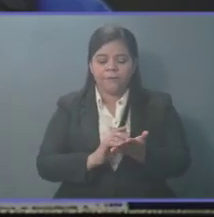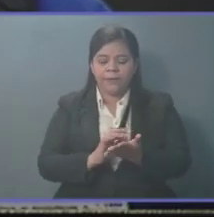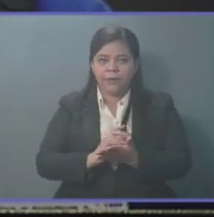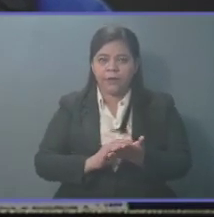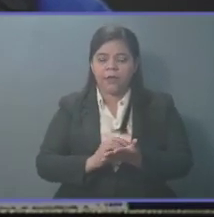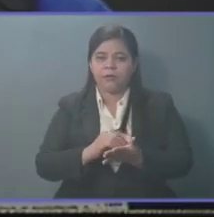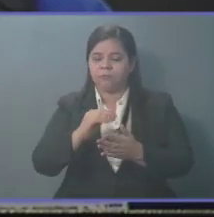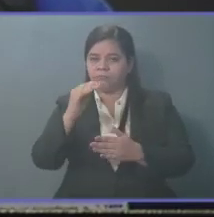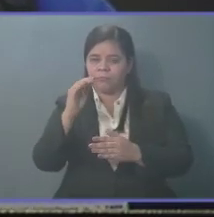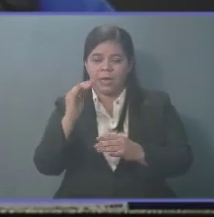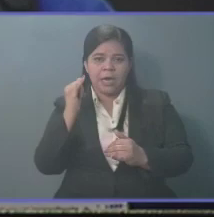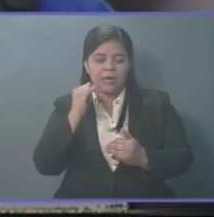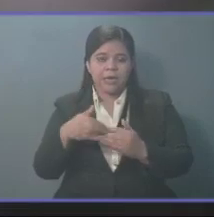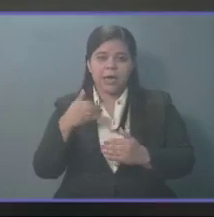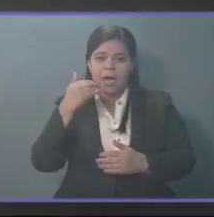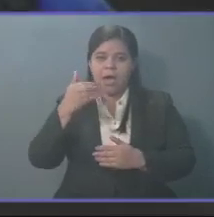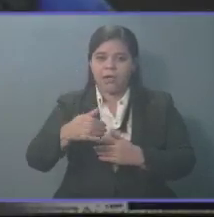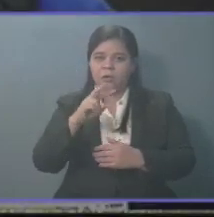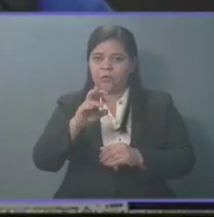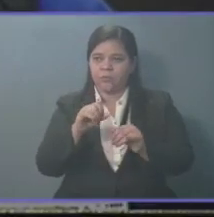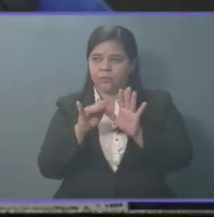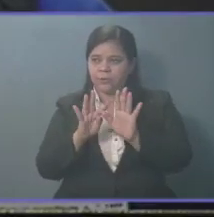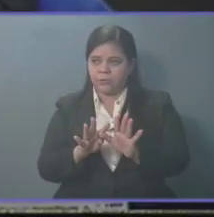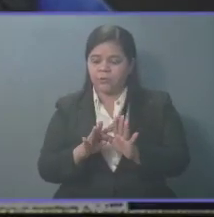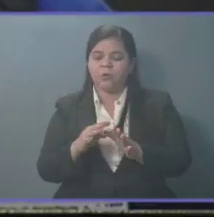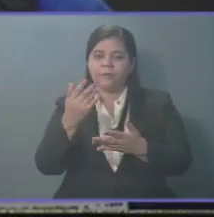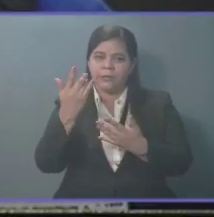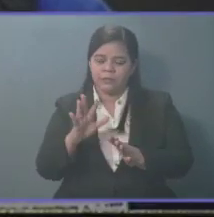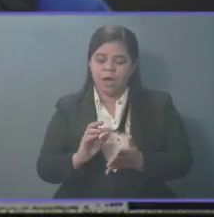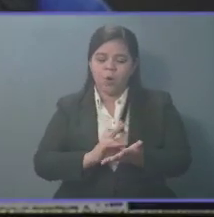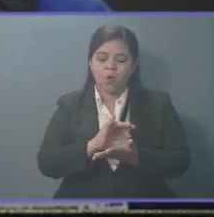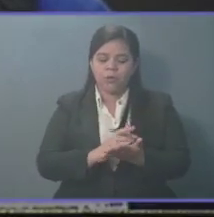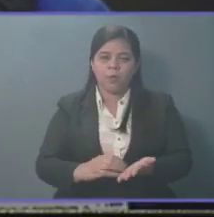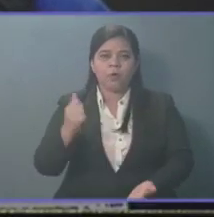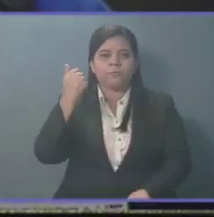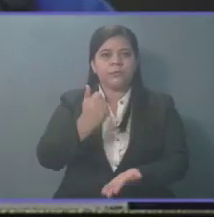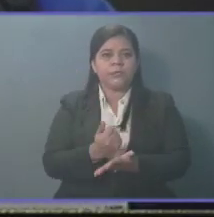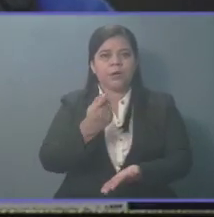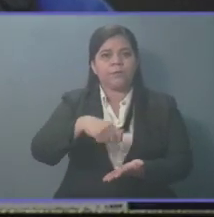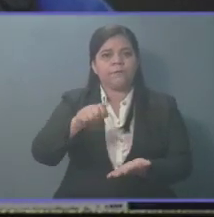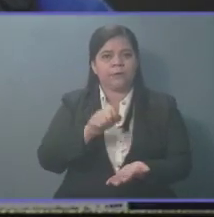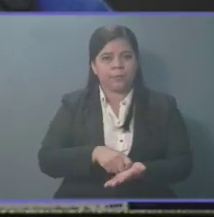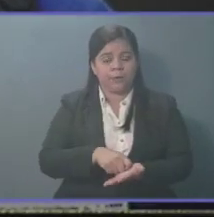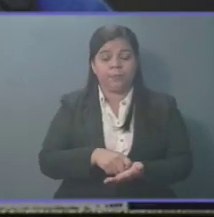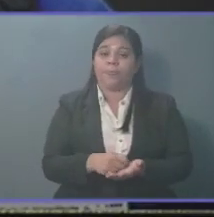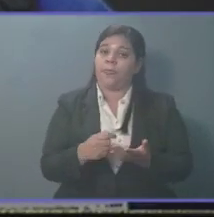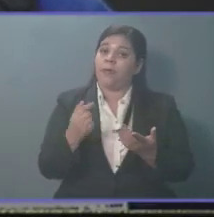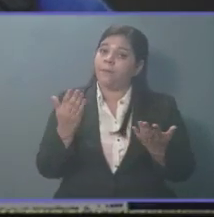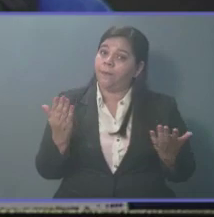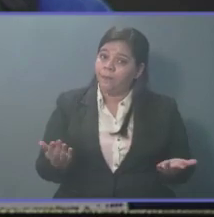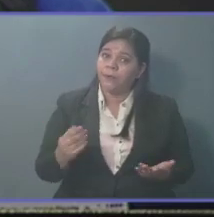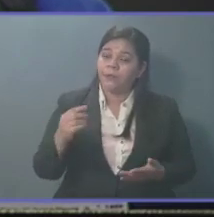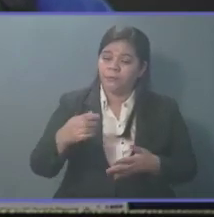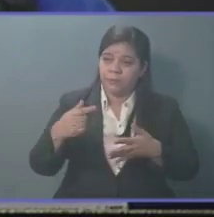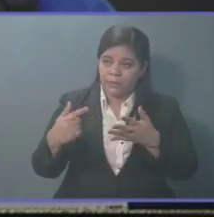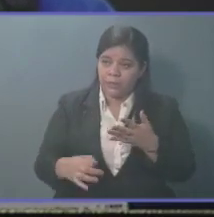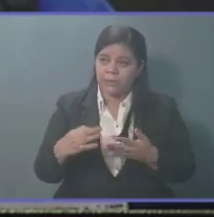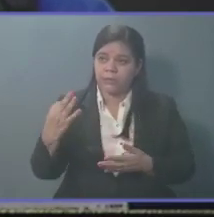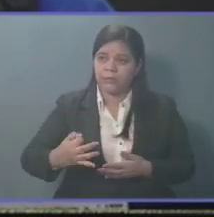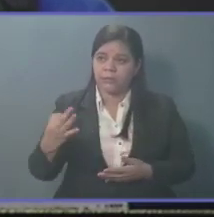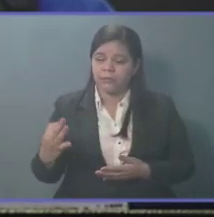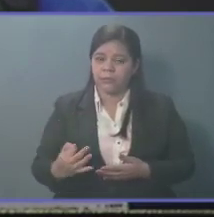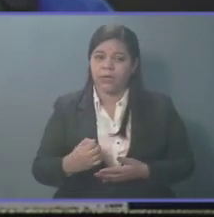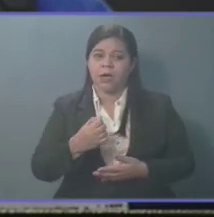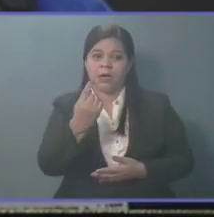ejercicio 2019 debidamente auditado por un contador legalmente autorizado, cuando así lo requiera la ley. Los